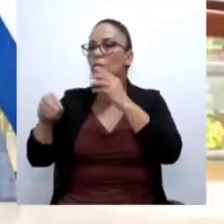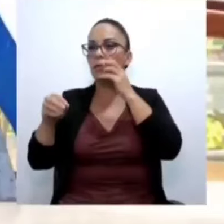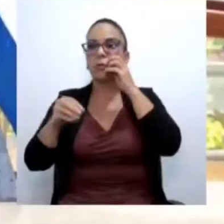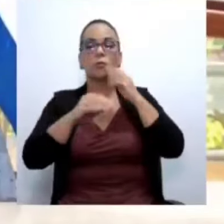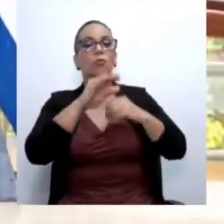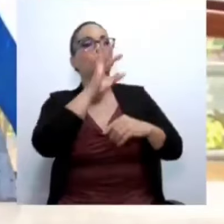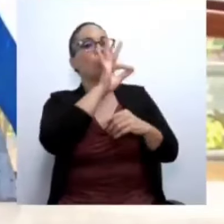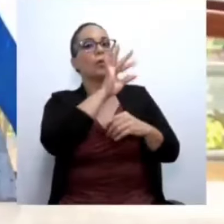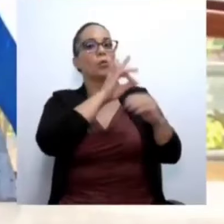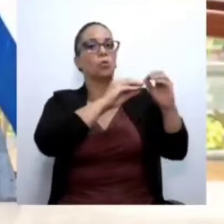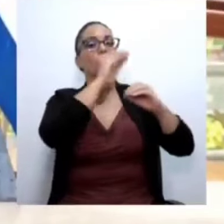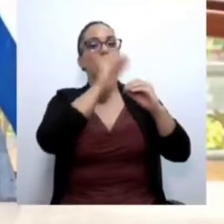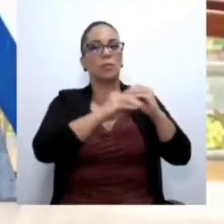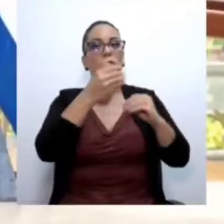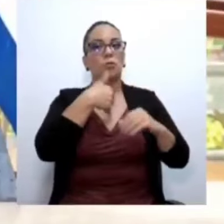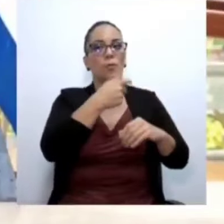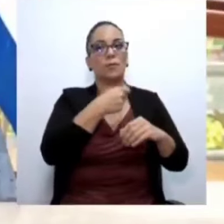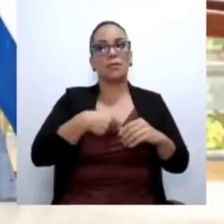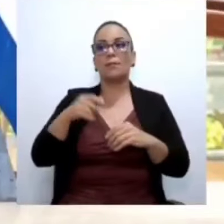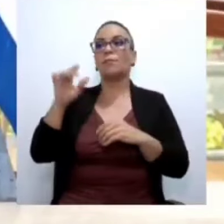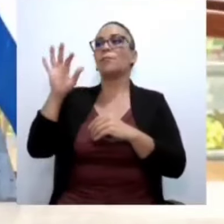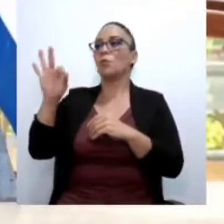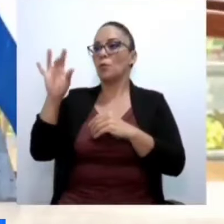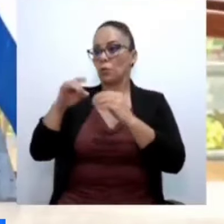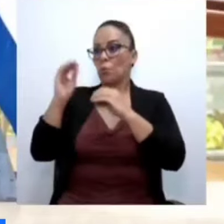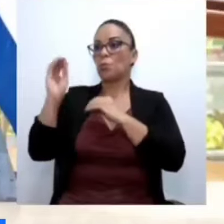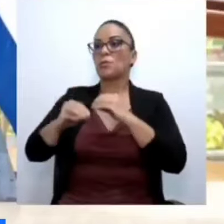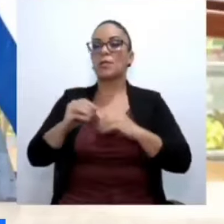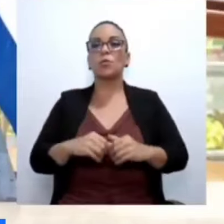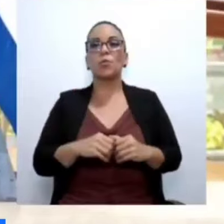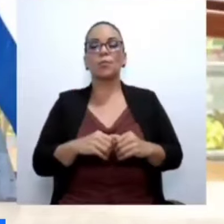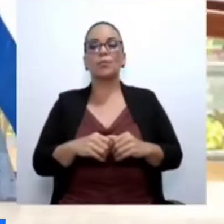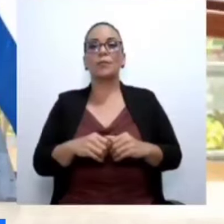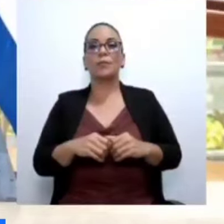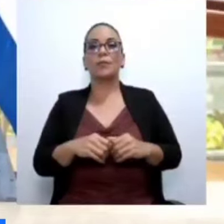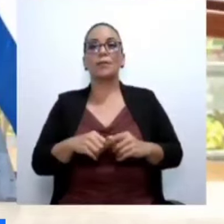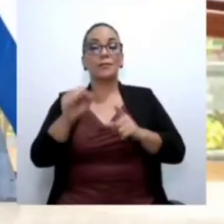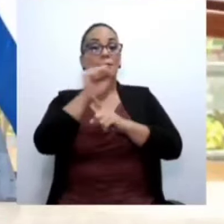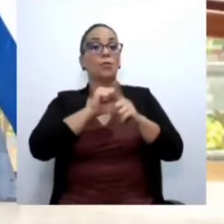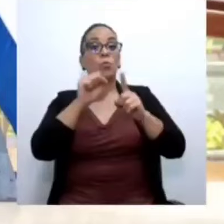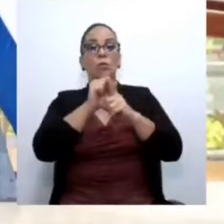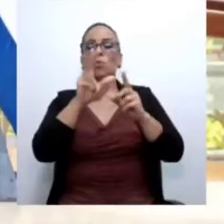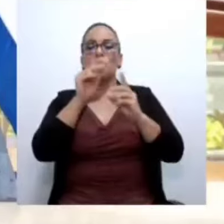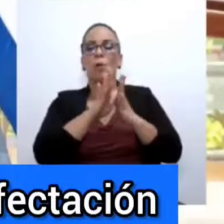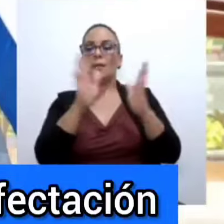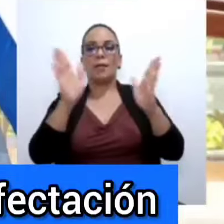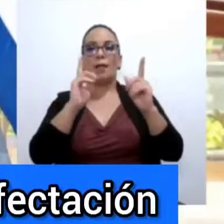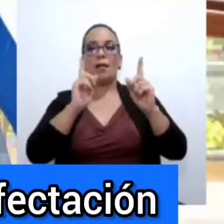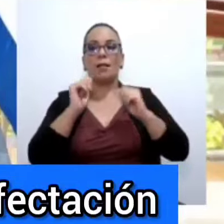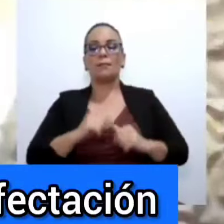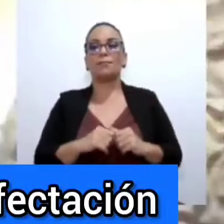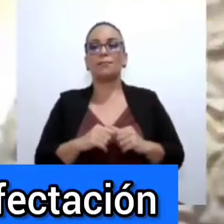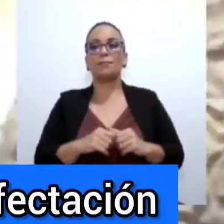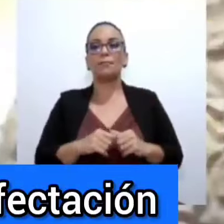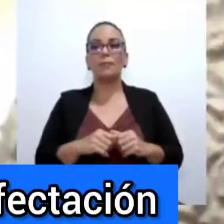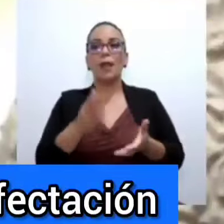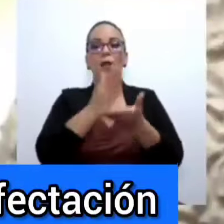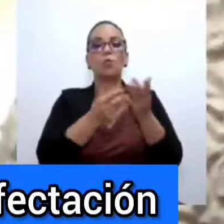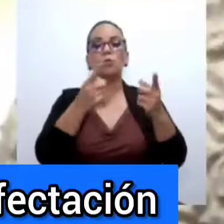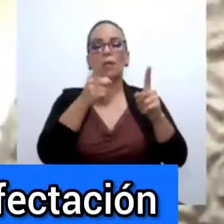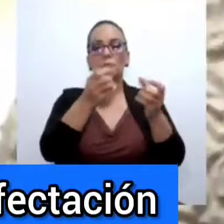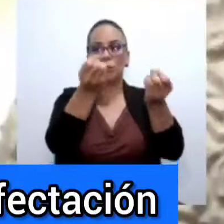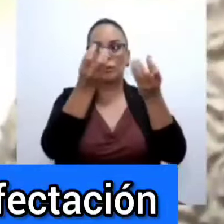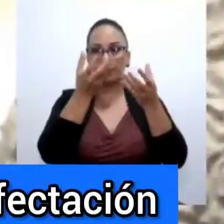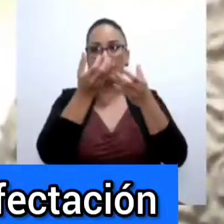98%, señor presidente. 98%. La situación no es generalizada. Los casos reportados con algún